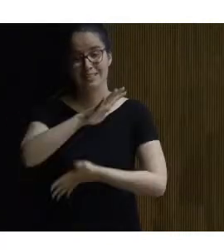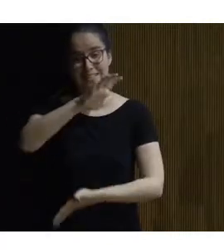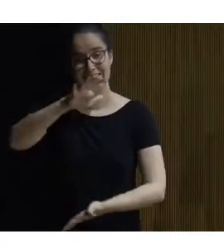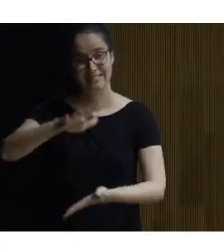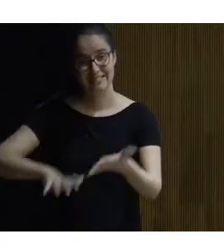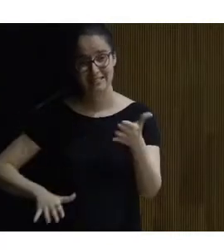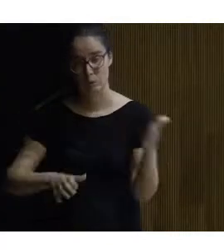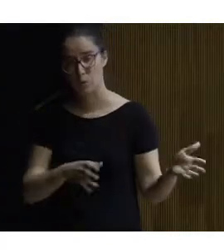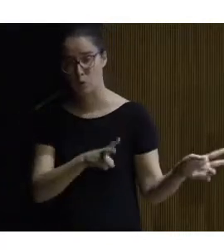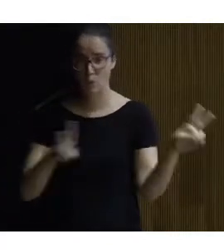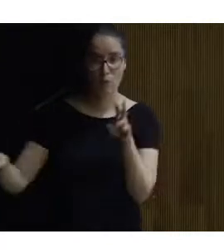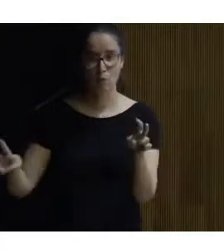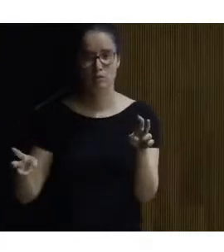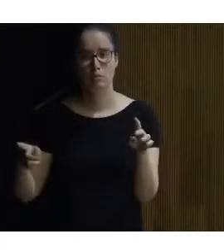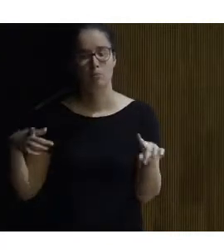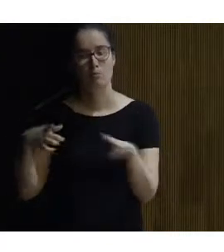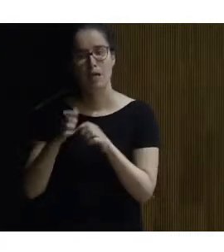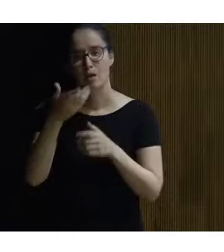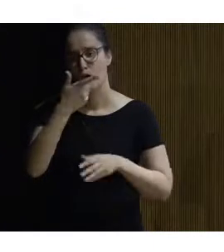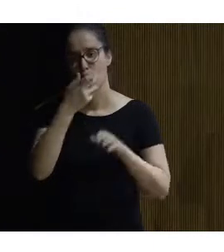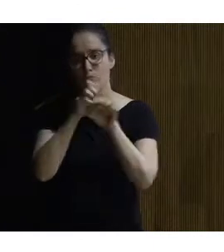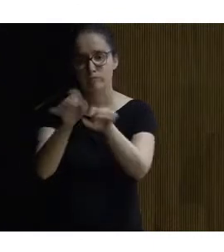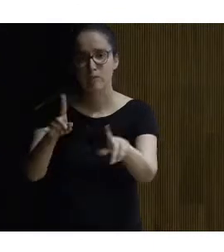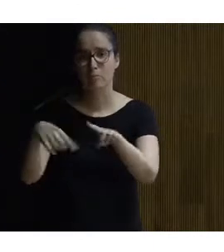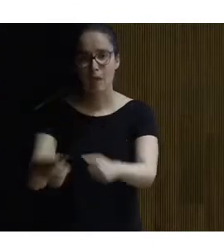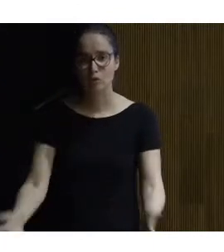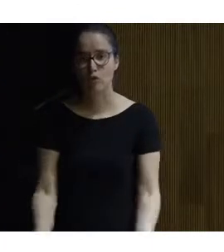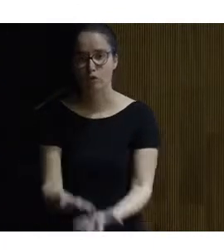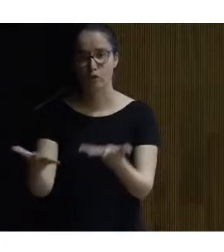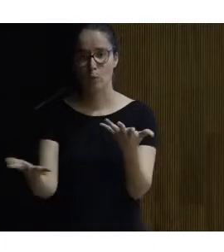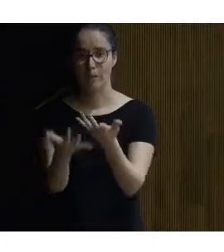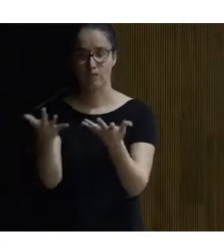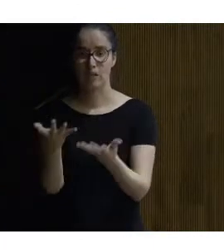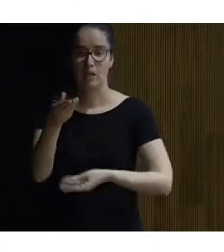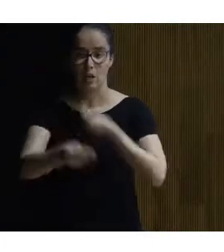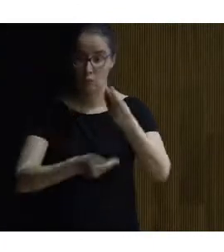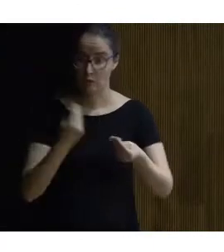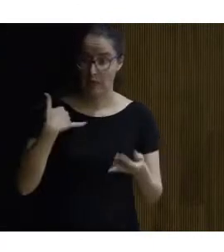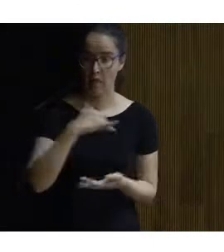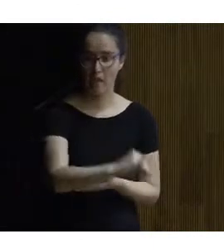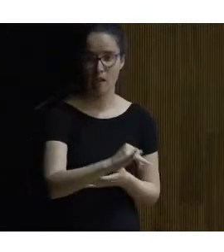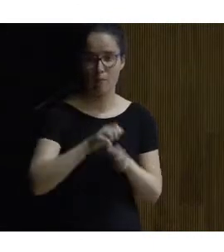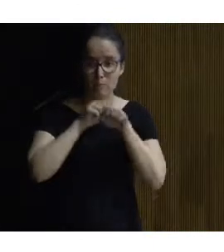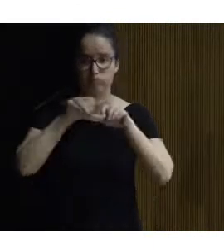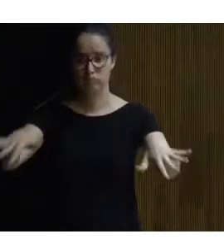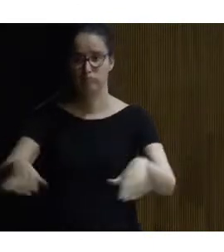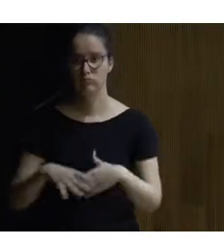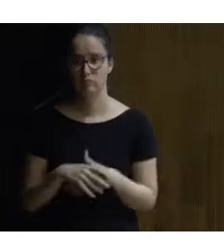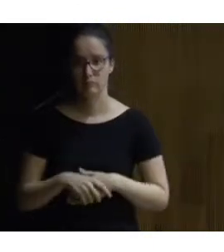totalmente innovador es para darlo a conocer y fomentar el uso que ya se hace se extienda